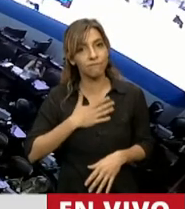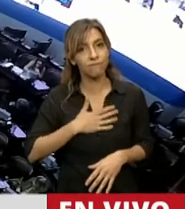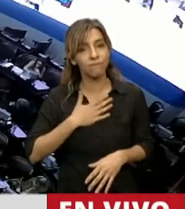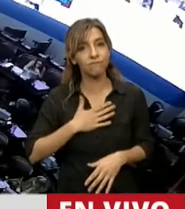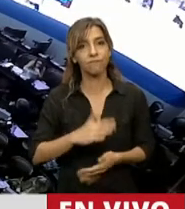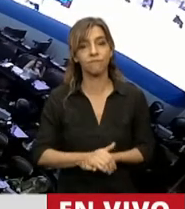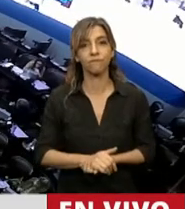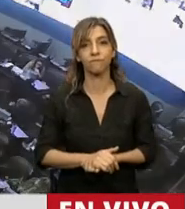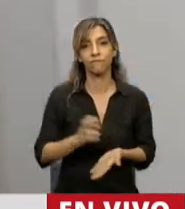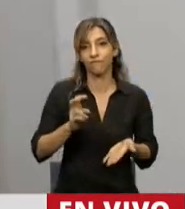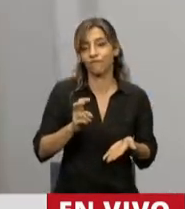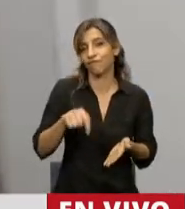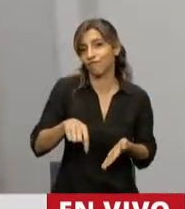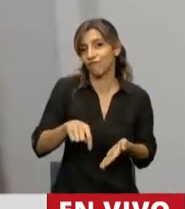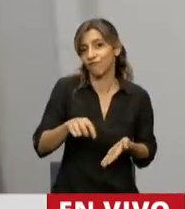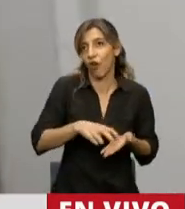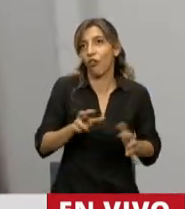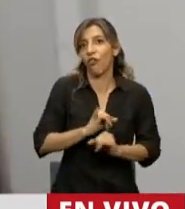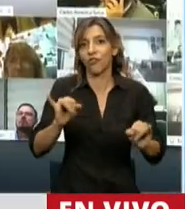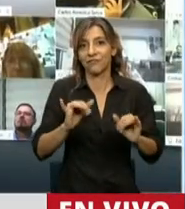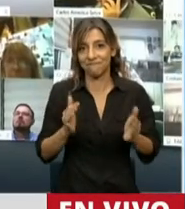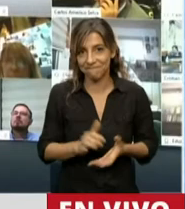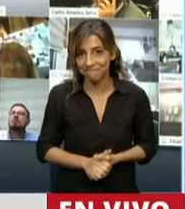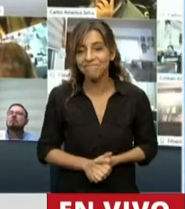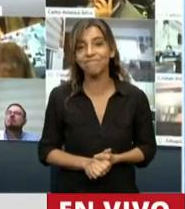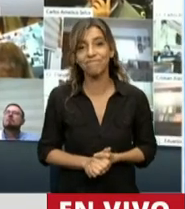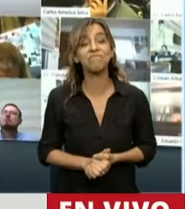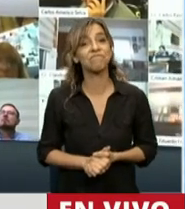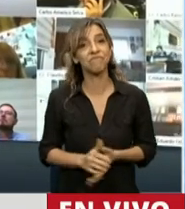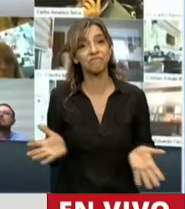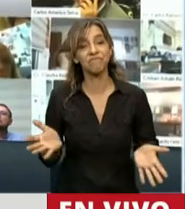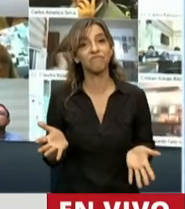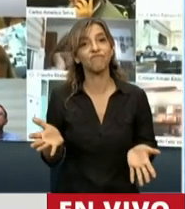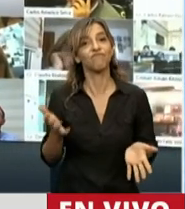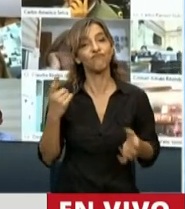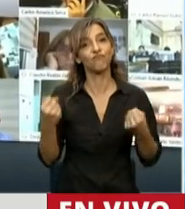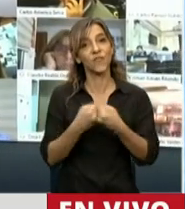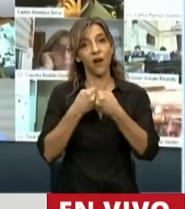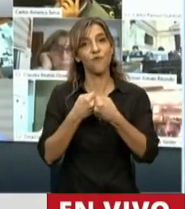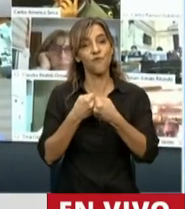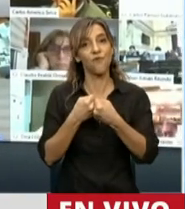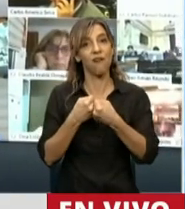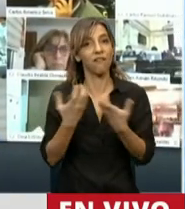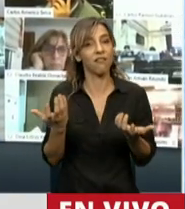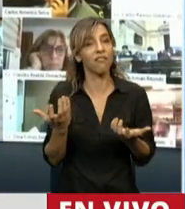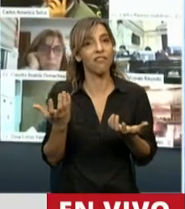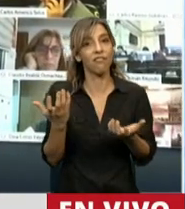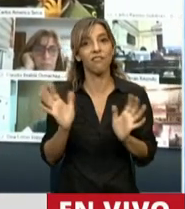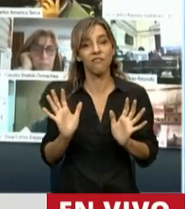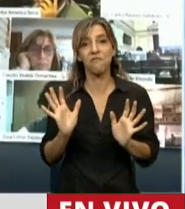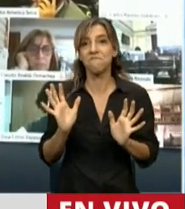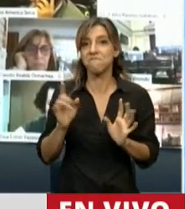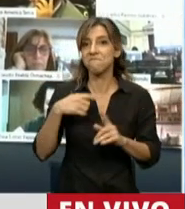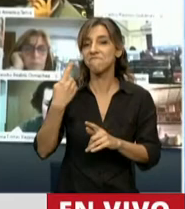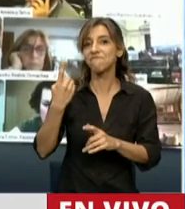la noticia que tuvimos en el día de hoy de que finalmente se llegó a un acuerdo con los grandes acreedores. Quiero